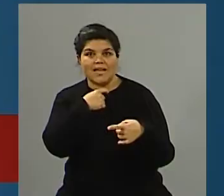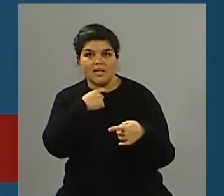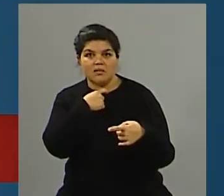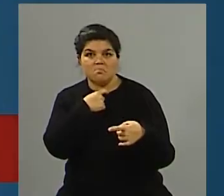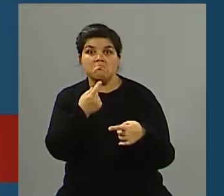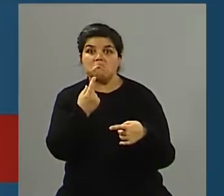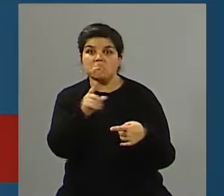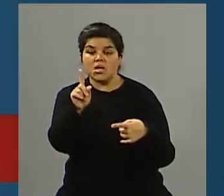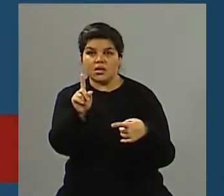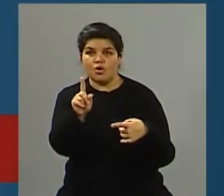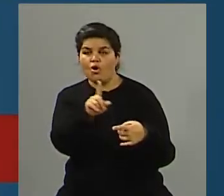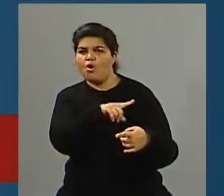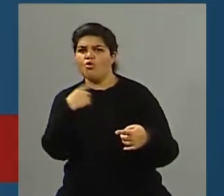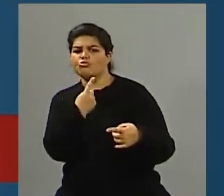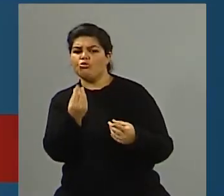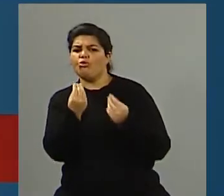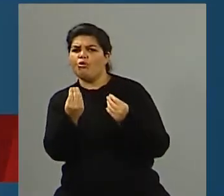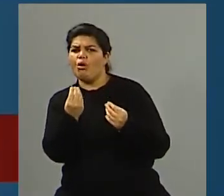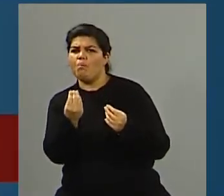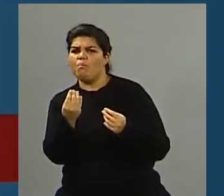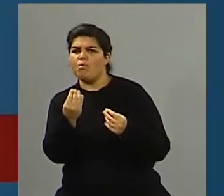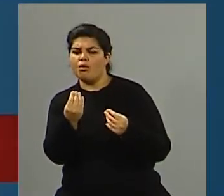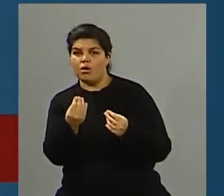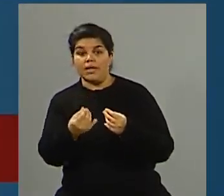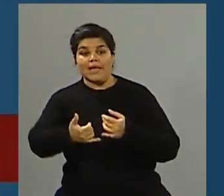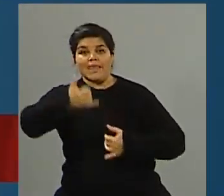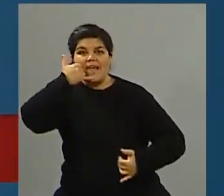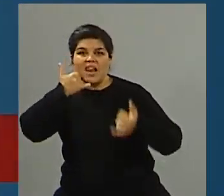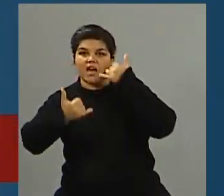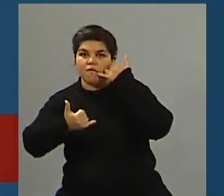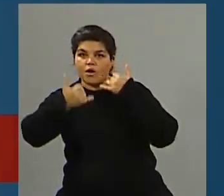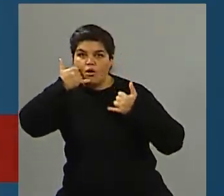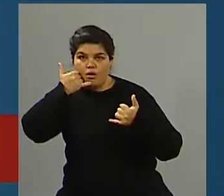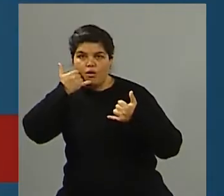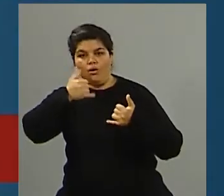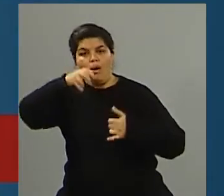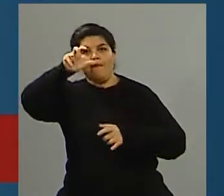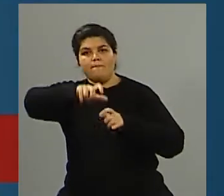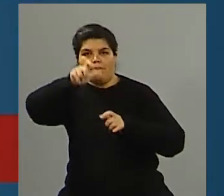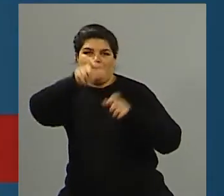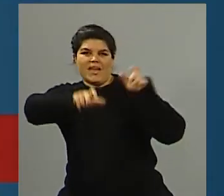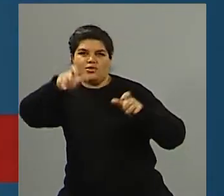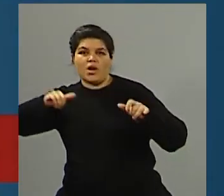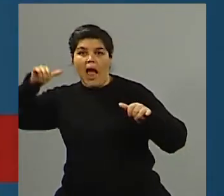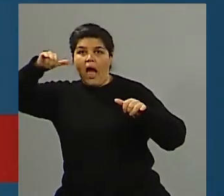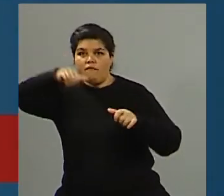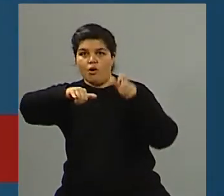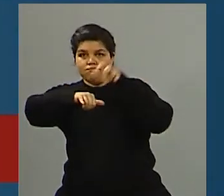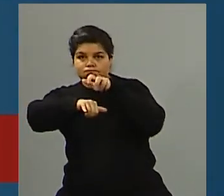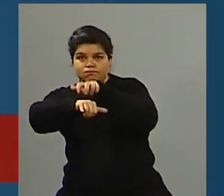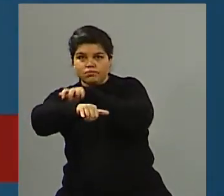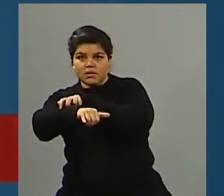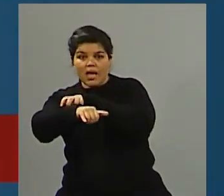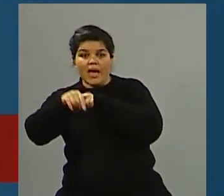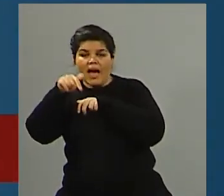a raíz de las conversaciones que se grabaron de los teléfonos, donde la gente relató lo que pasó dentro del avión, de hecho hasta se hizo una